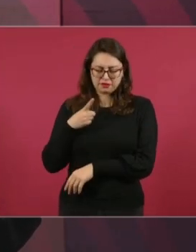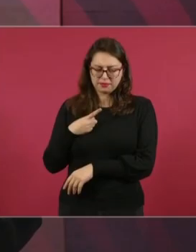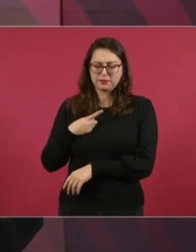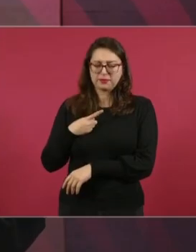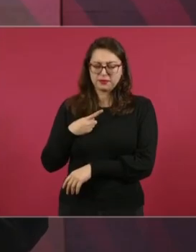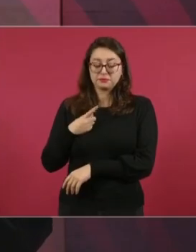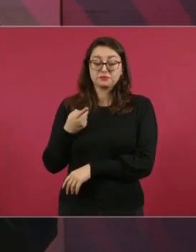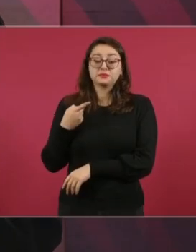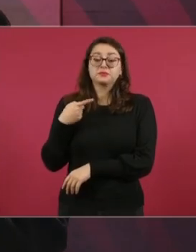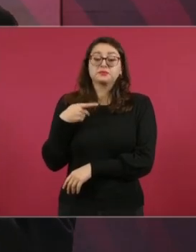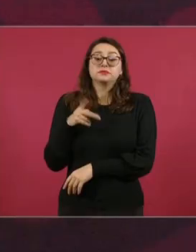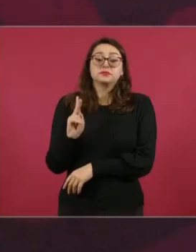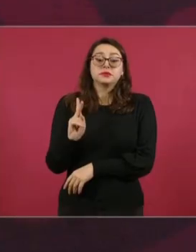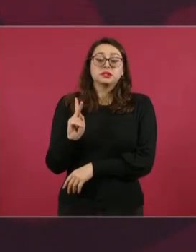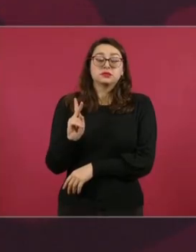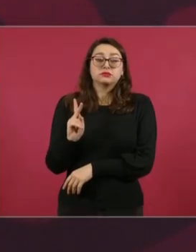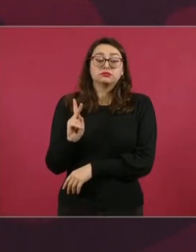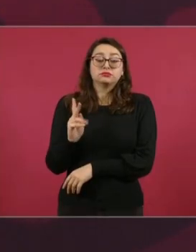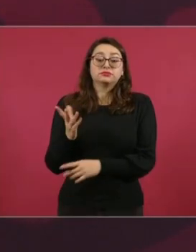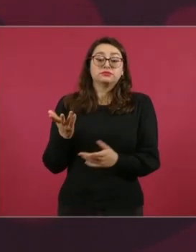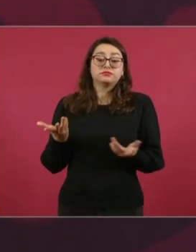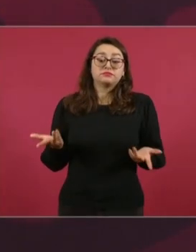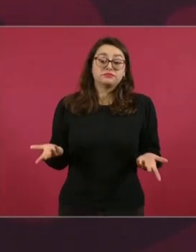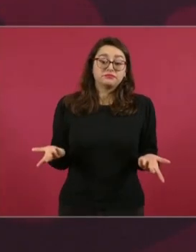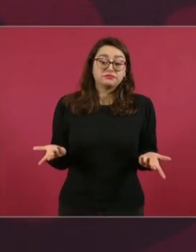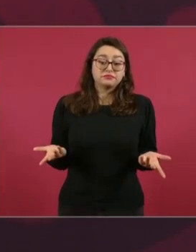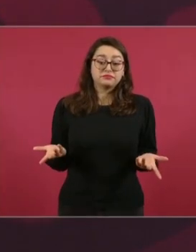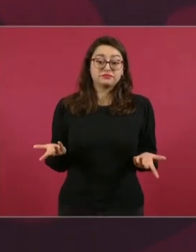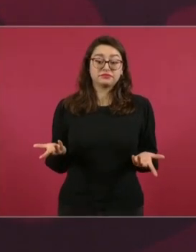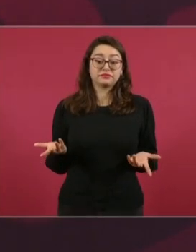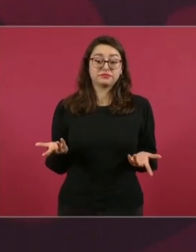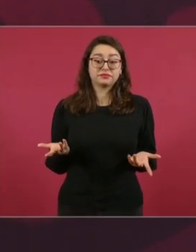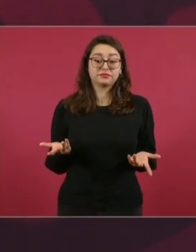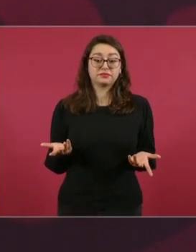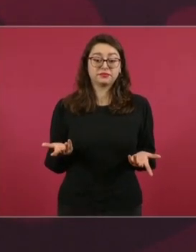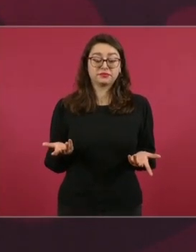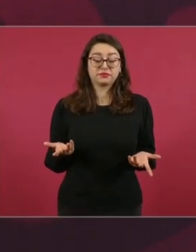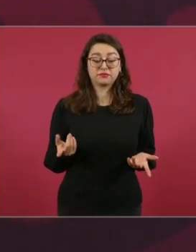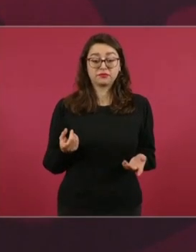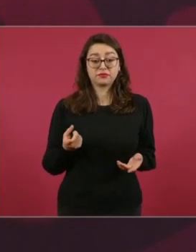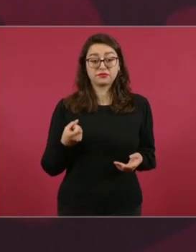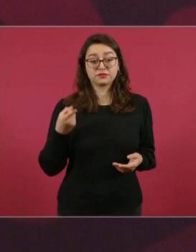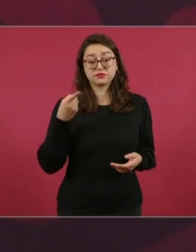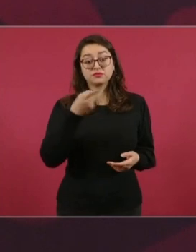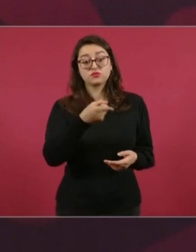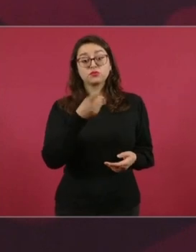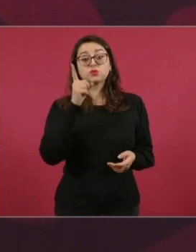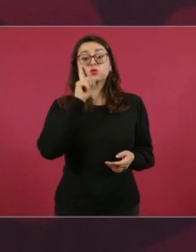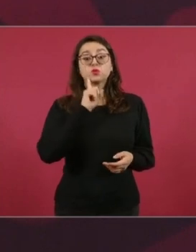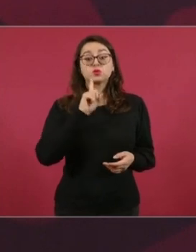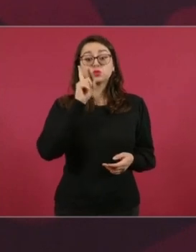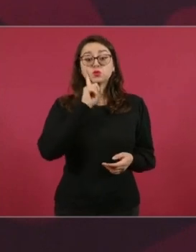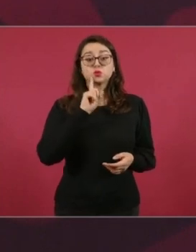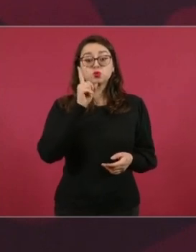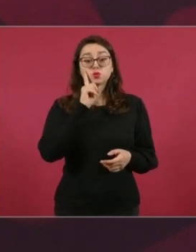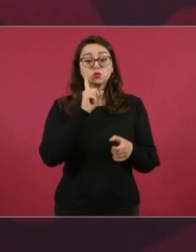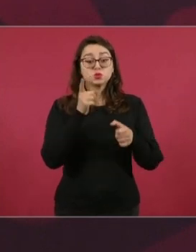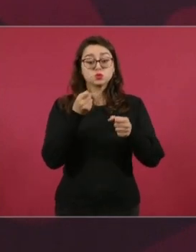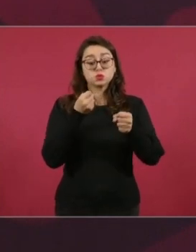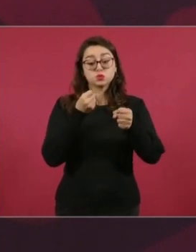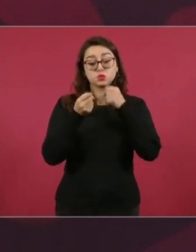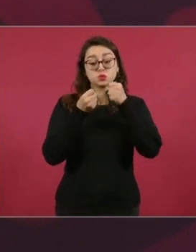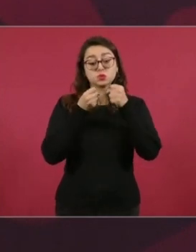la periodista, por